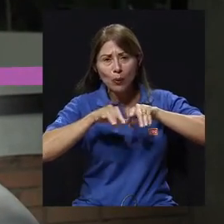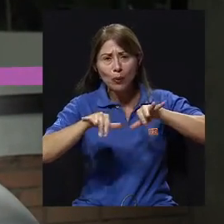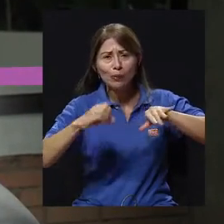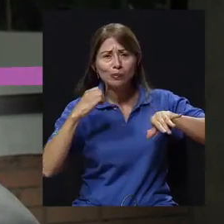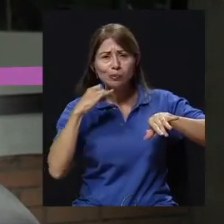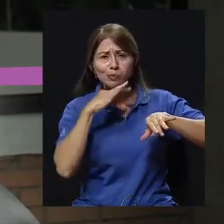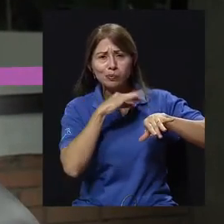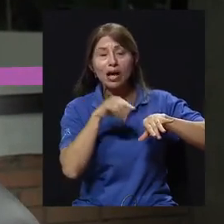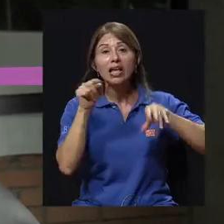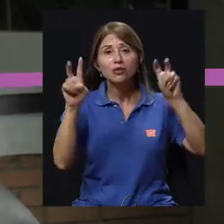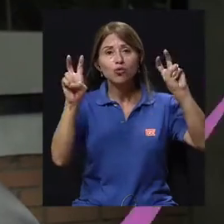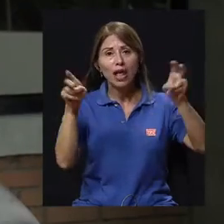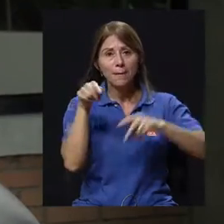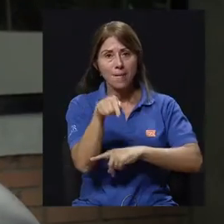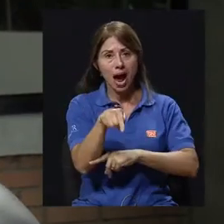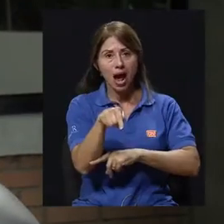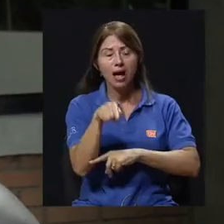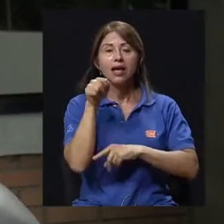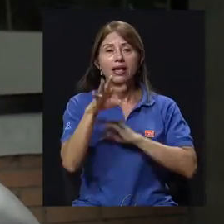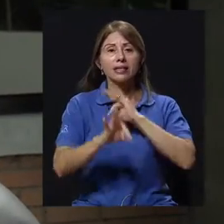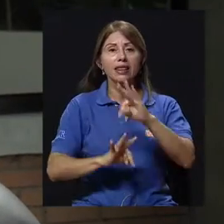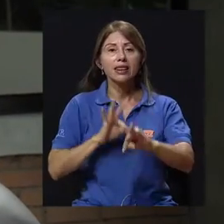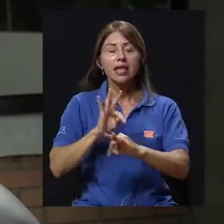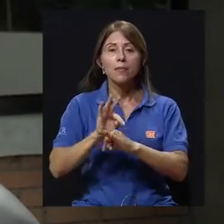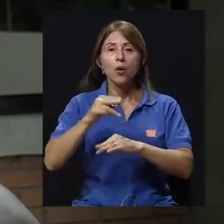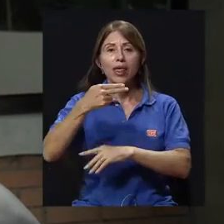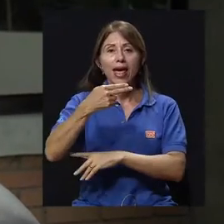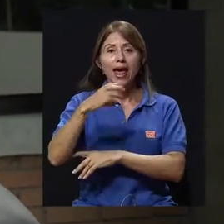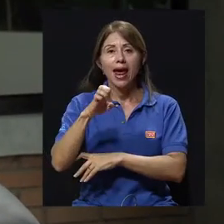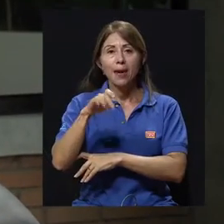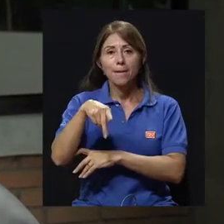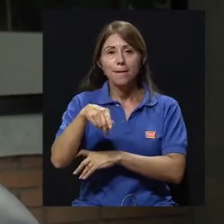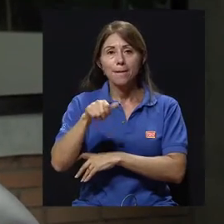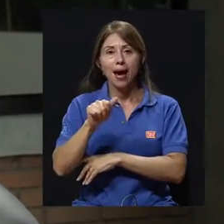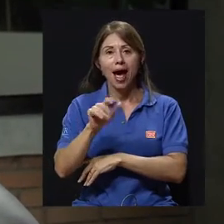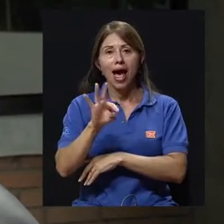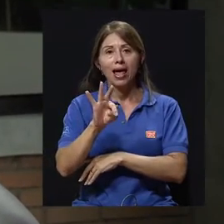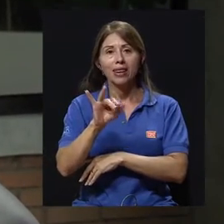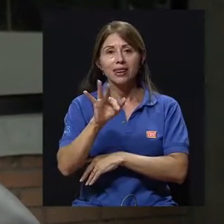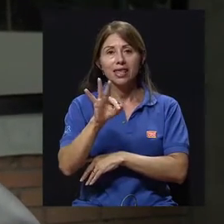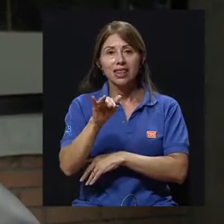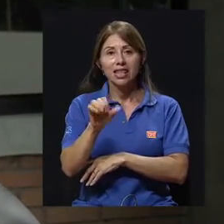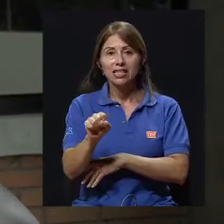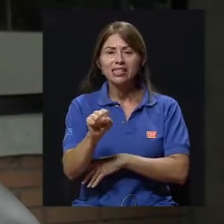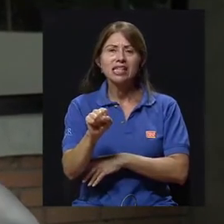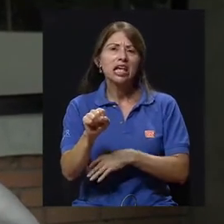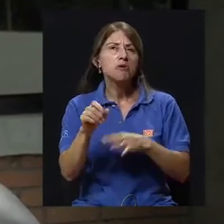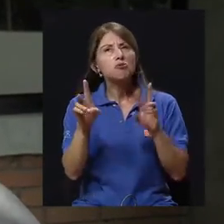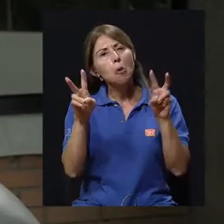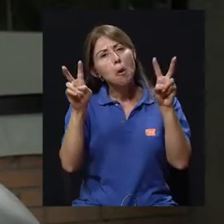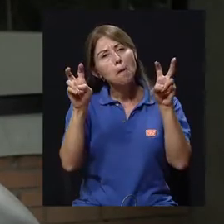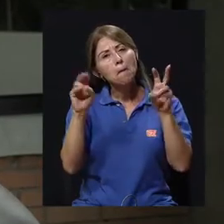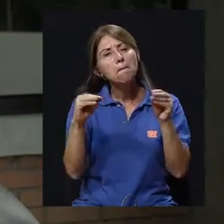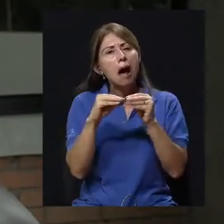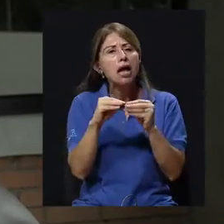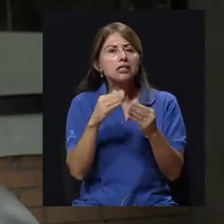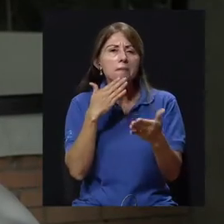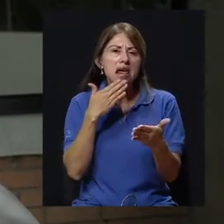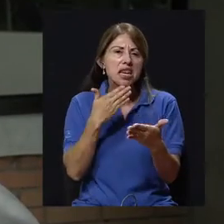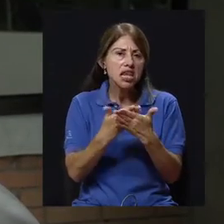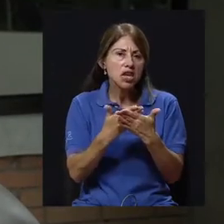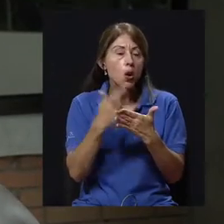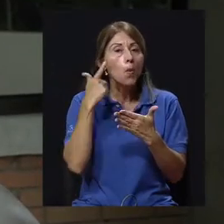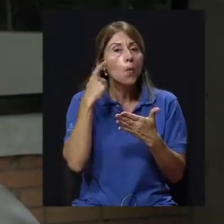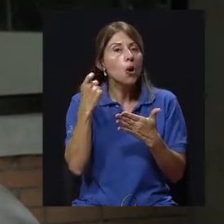un tema en el cual ese tipo de hepatitis digamos que es un poco más benigno porque se resuelve, la persona